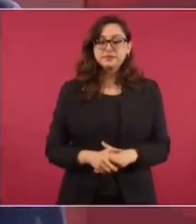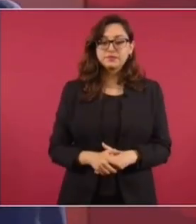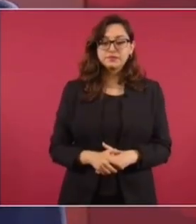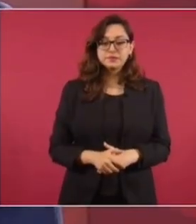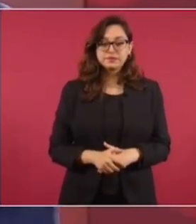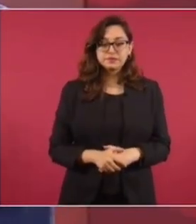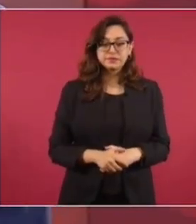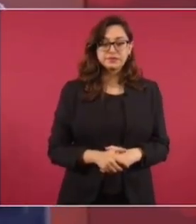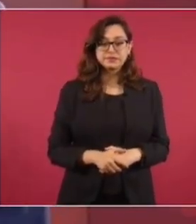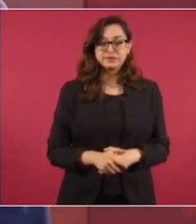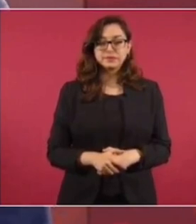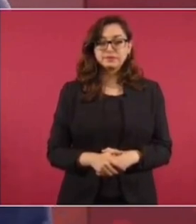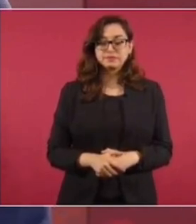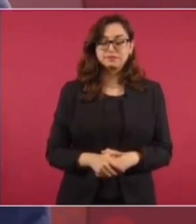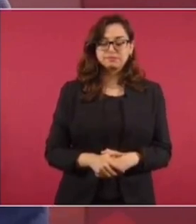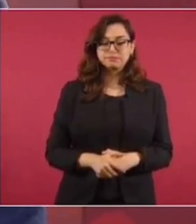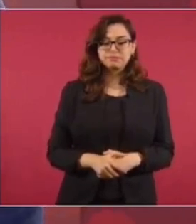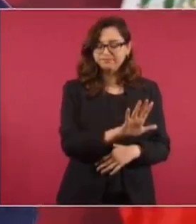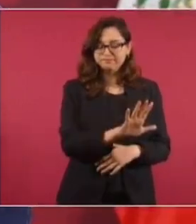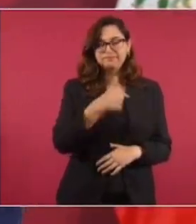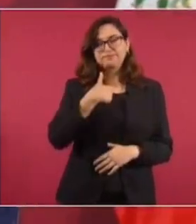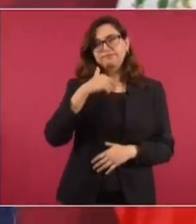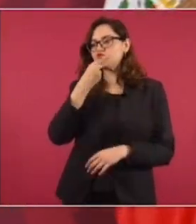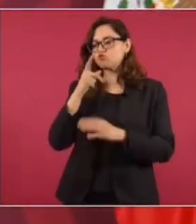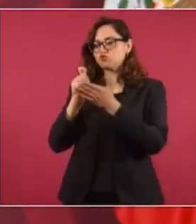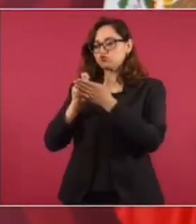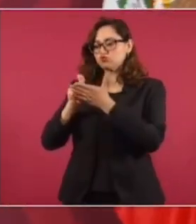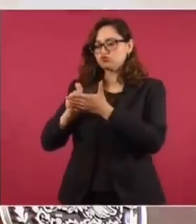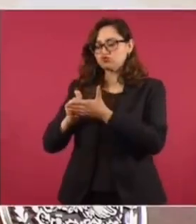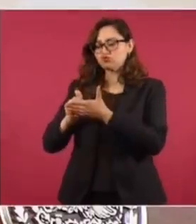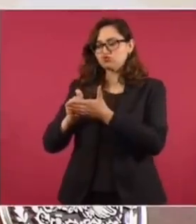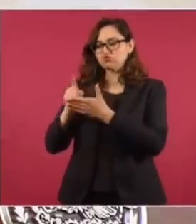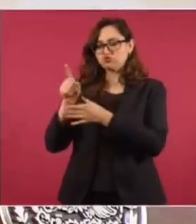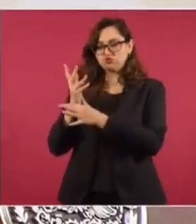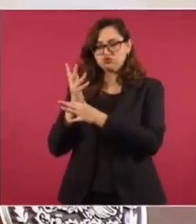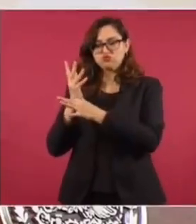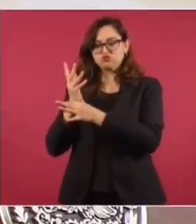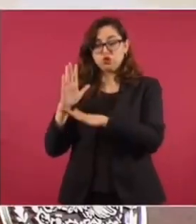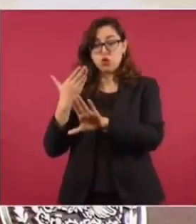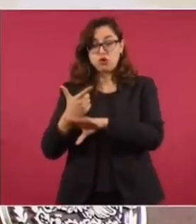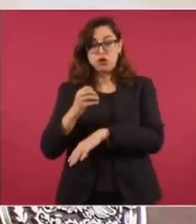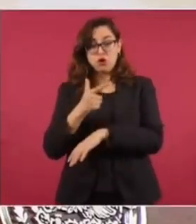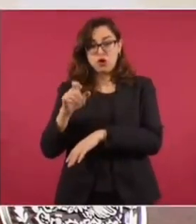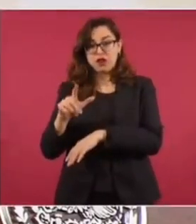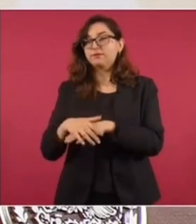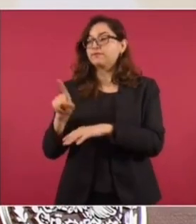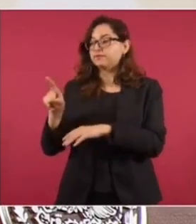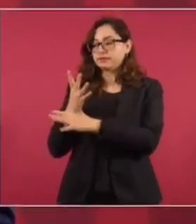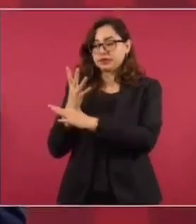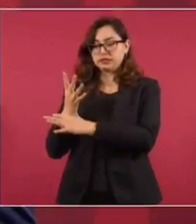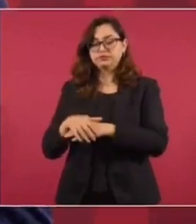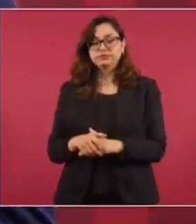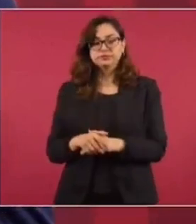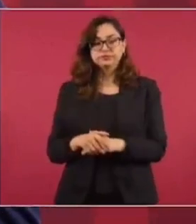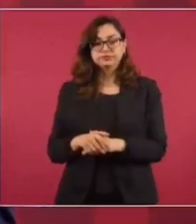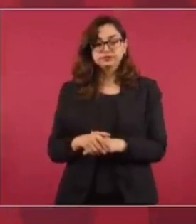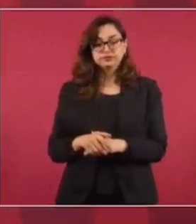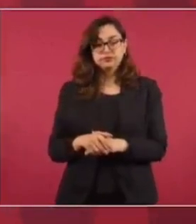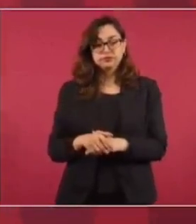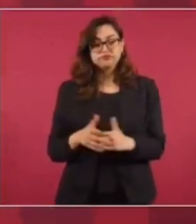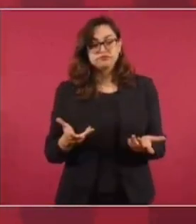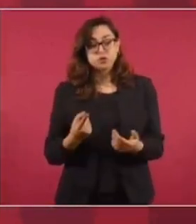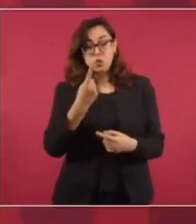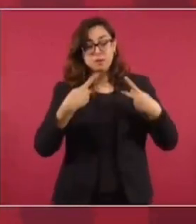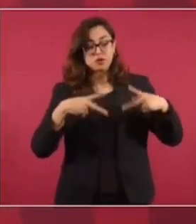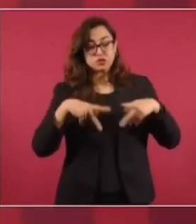decía un crítico, un ruso, Yanisky, decía, no cabe duda que cuando una persona se entrega por entero